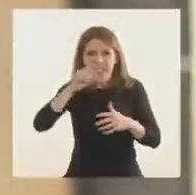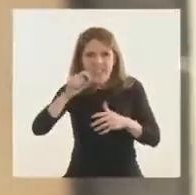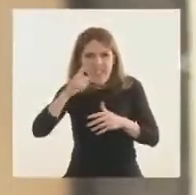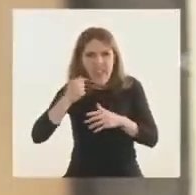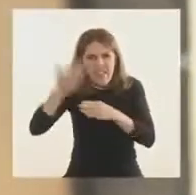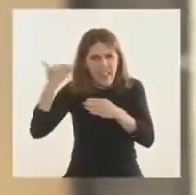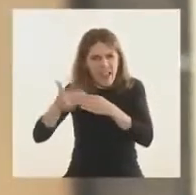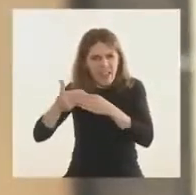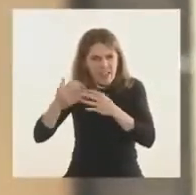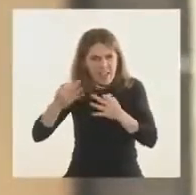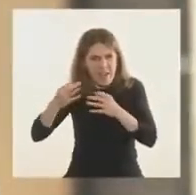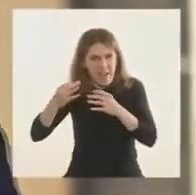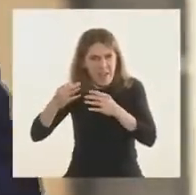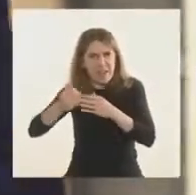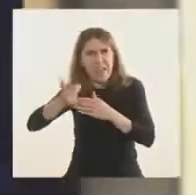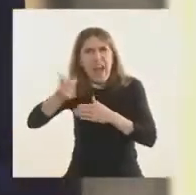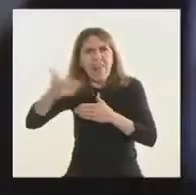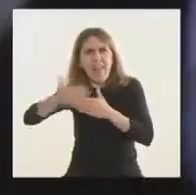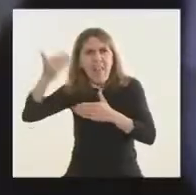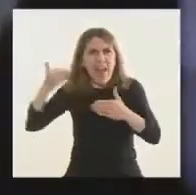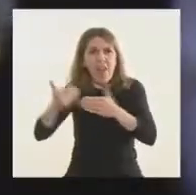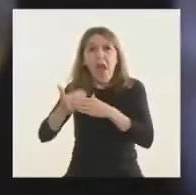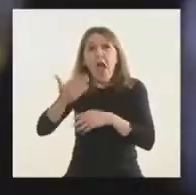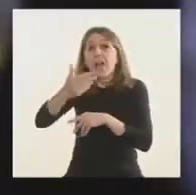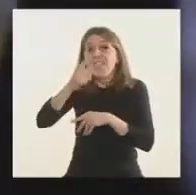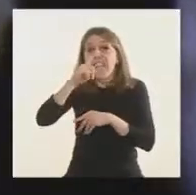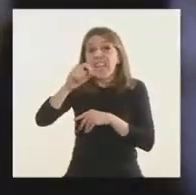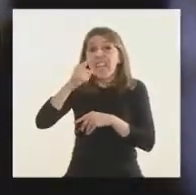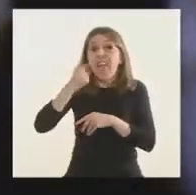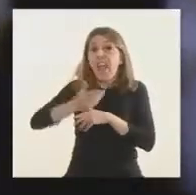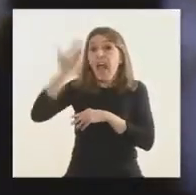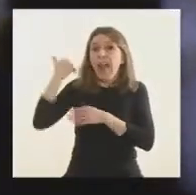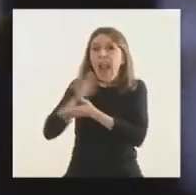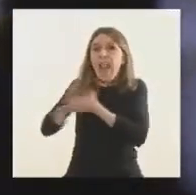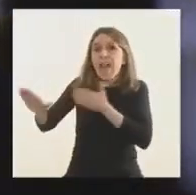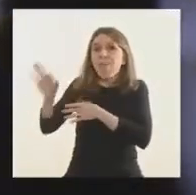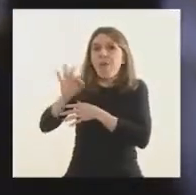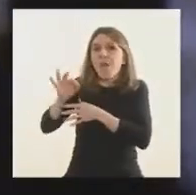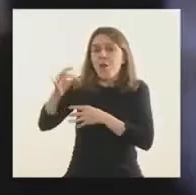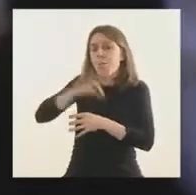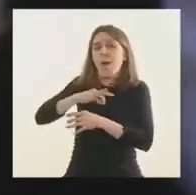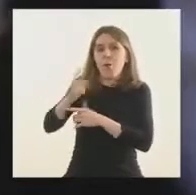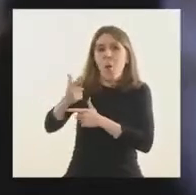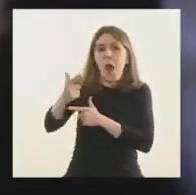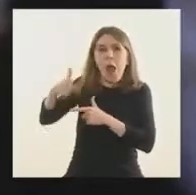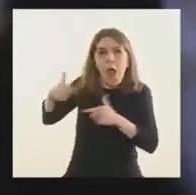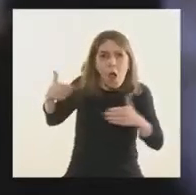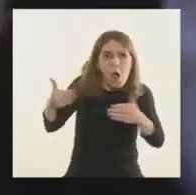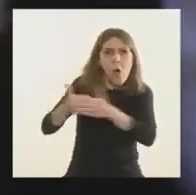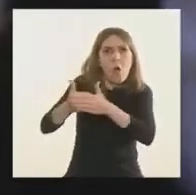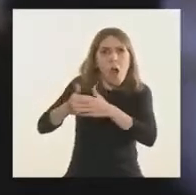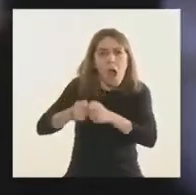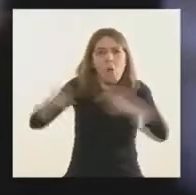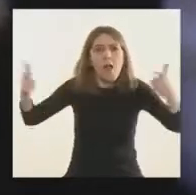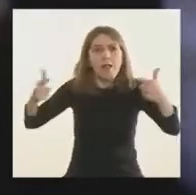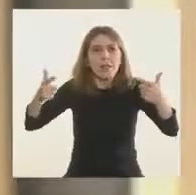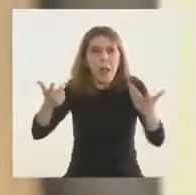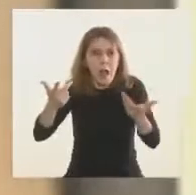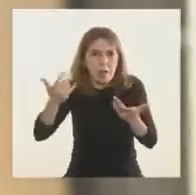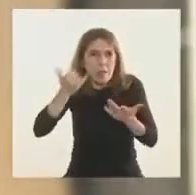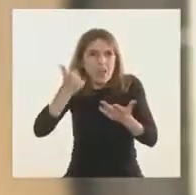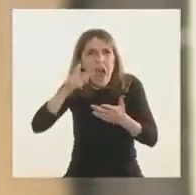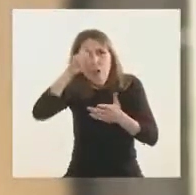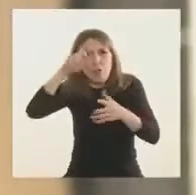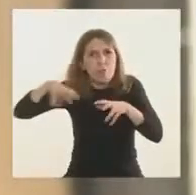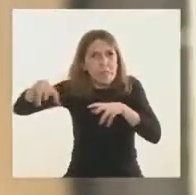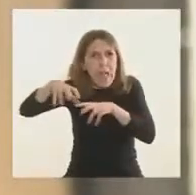no tuvieron un solo caso, hoy enfrentan casos. Y los pueden contener porque el sistema sanitario está preparado para hacerlo. Pero